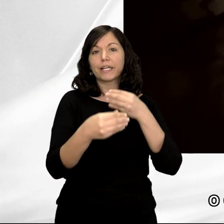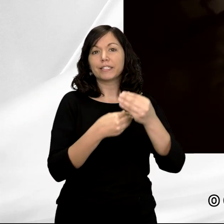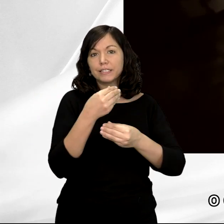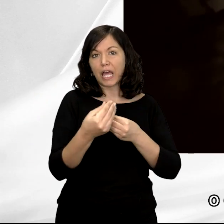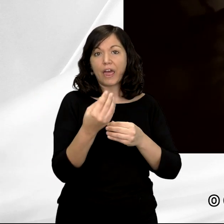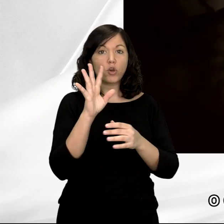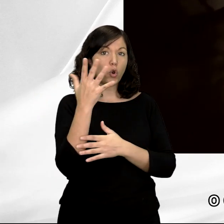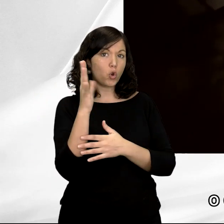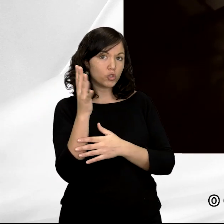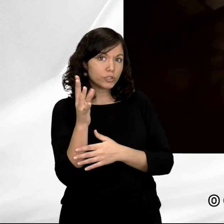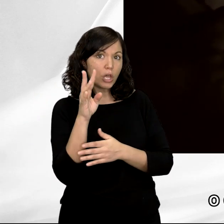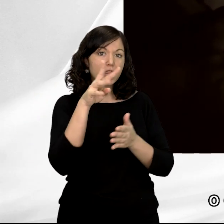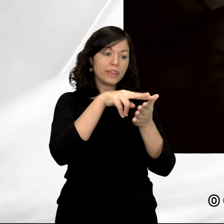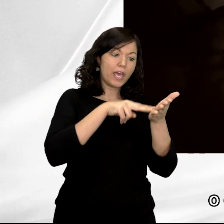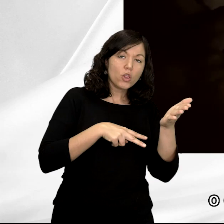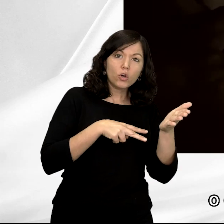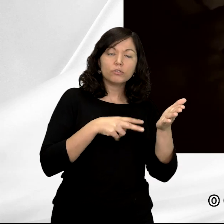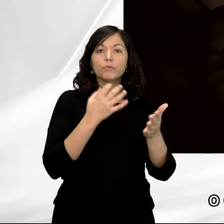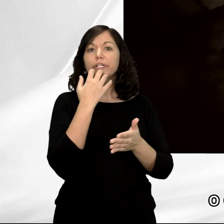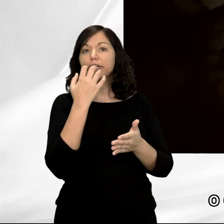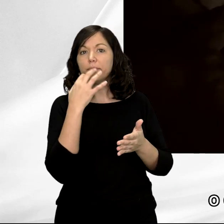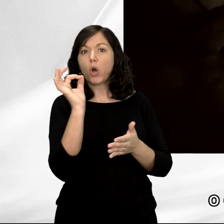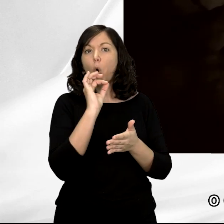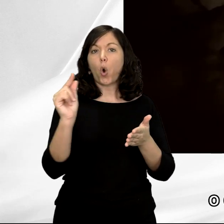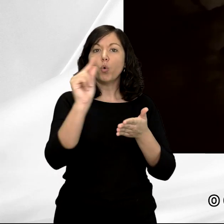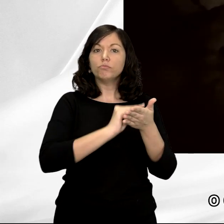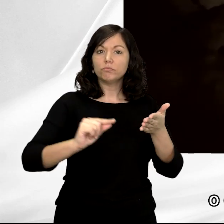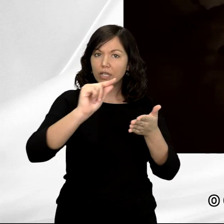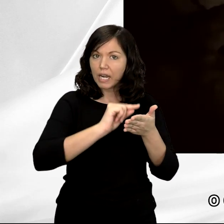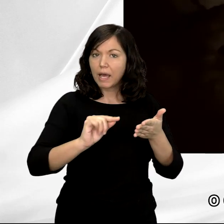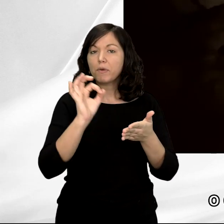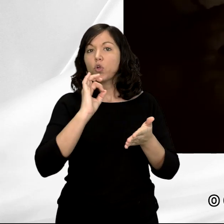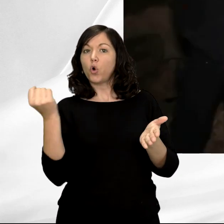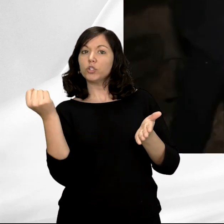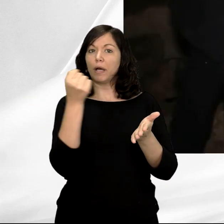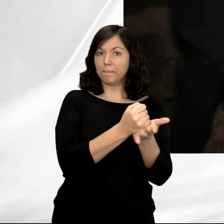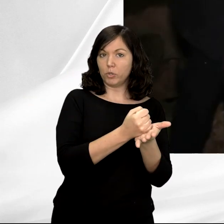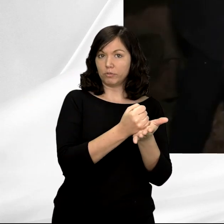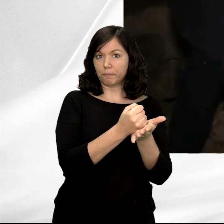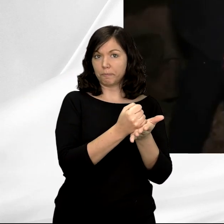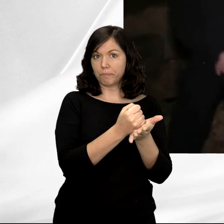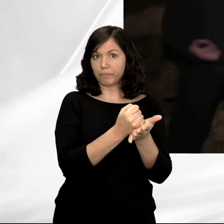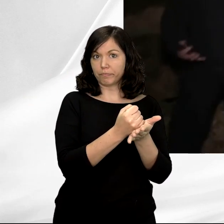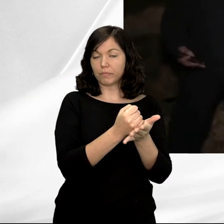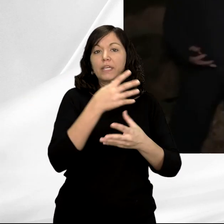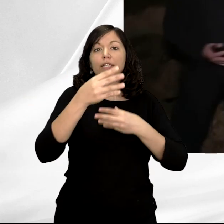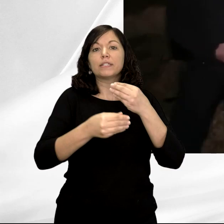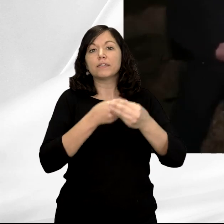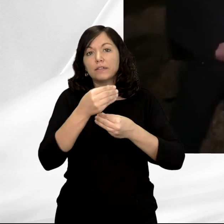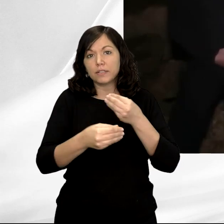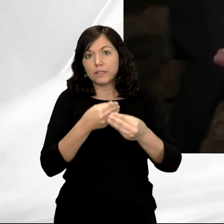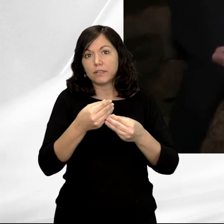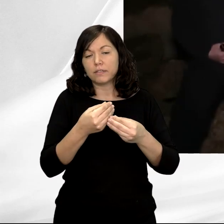con los propios dedos o quizá con un lápiz o incluso con un tampón, que se van disponiendo de una forma